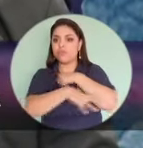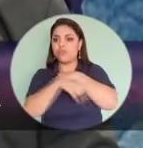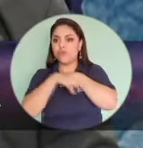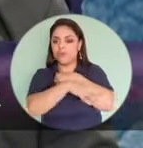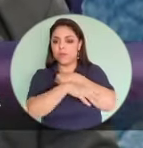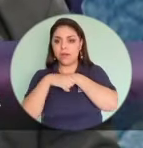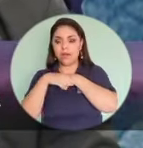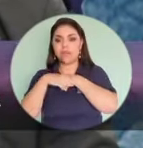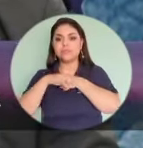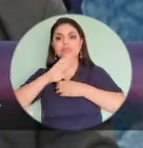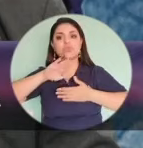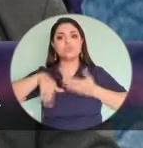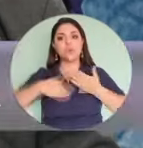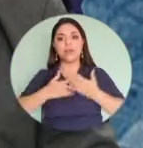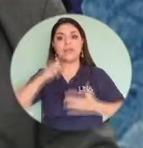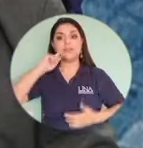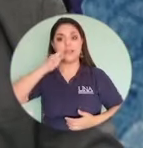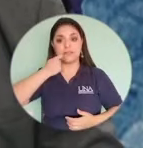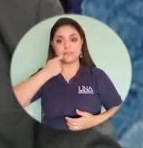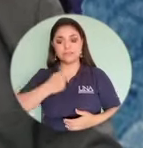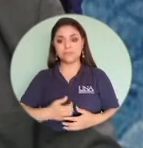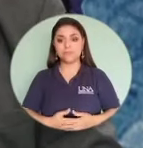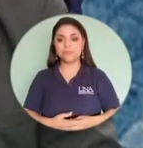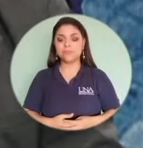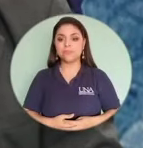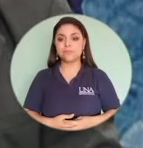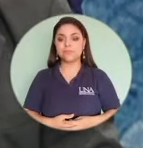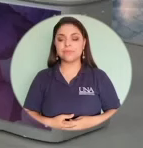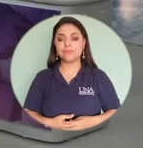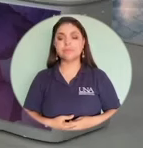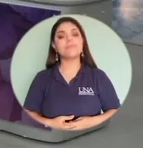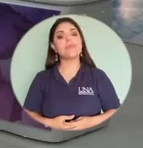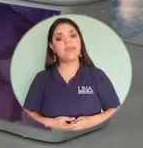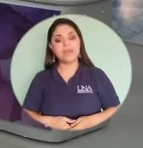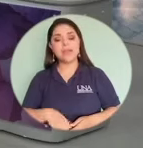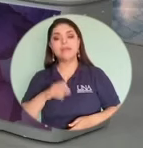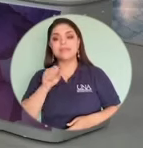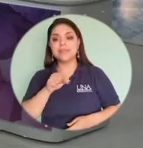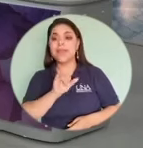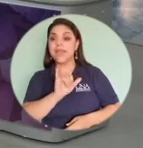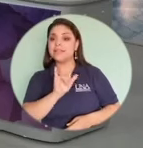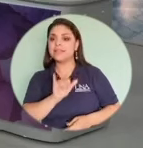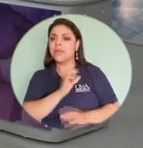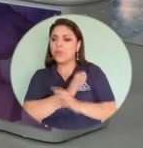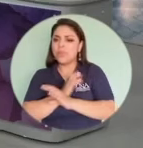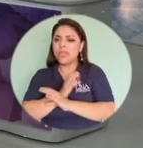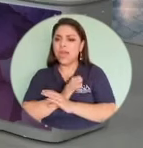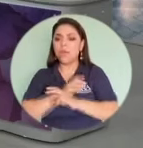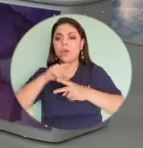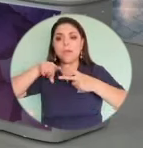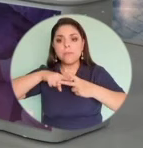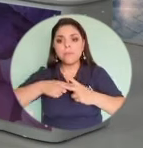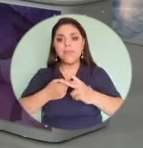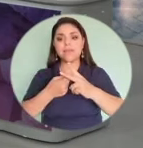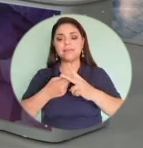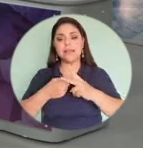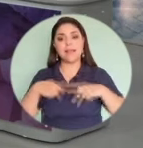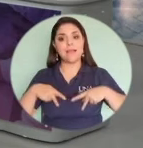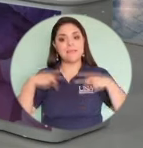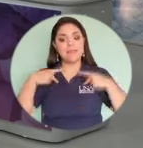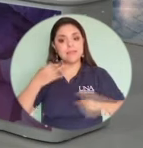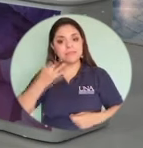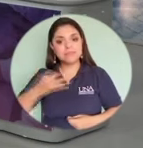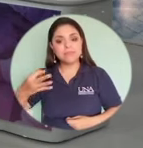claves. Ahora, este cuidado empieza desde la cotidianidad, ¿verdad? Porque